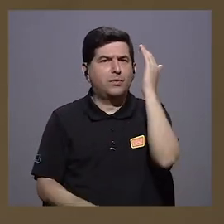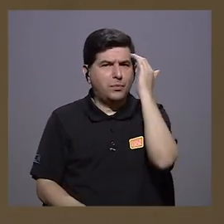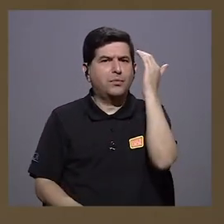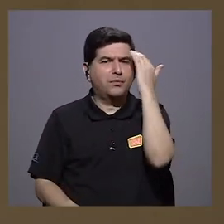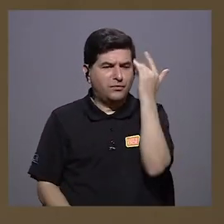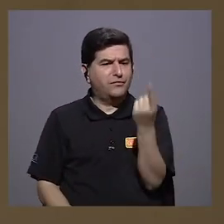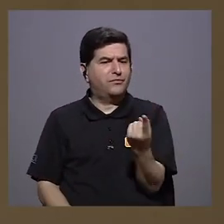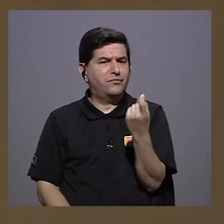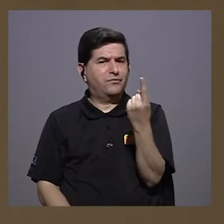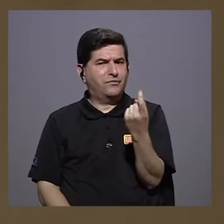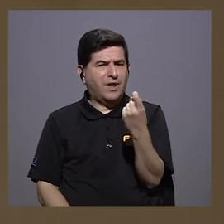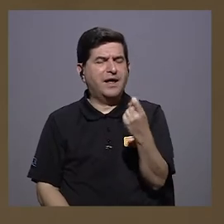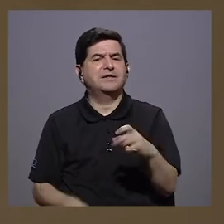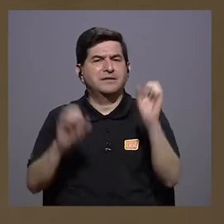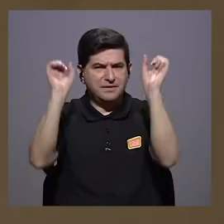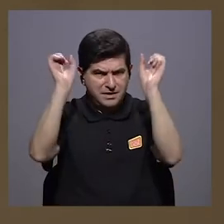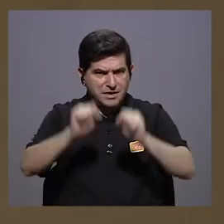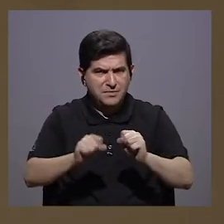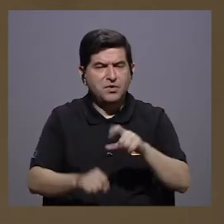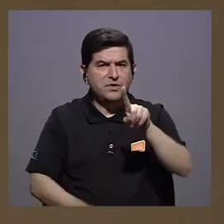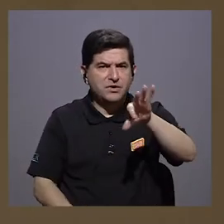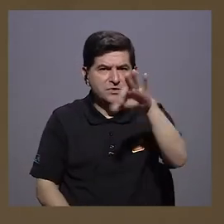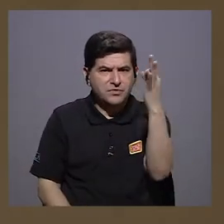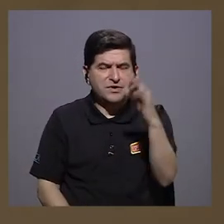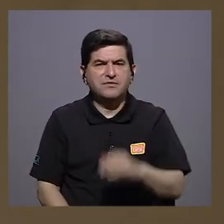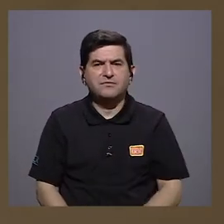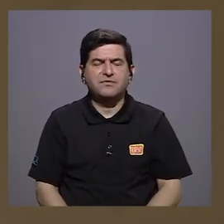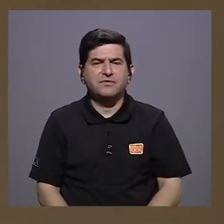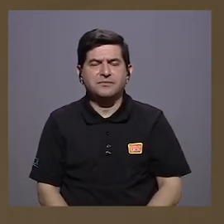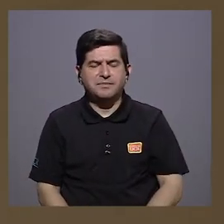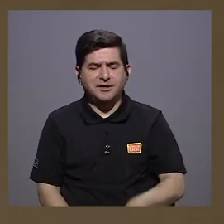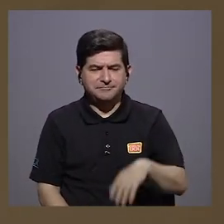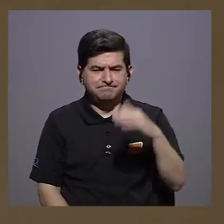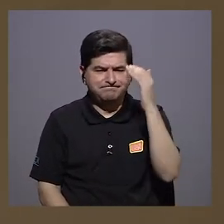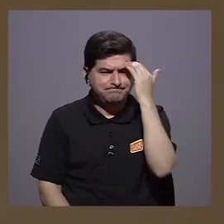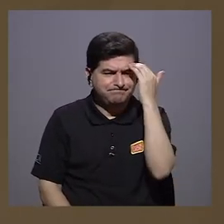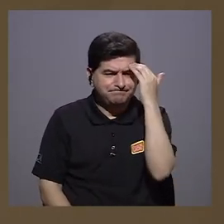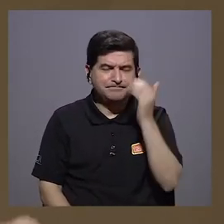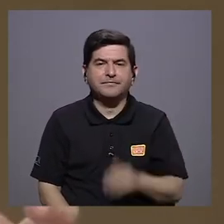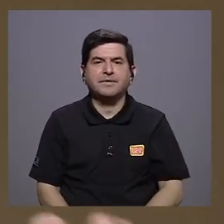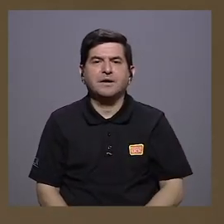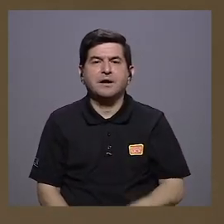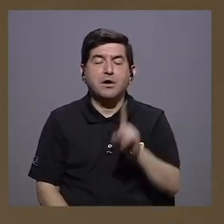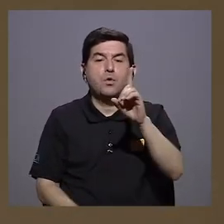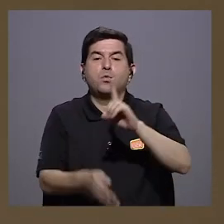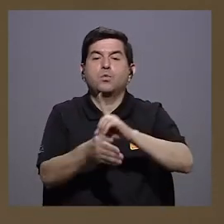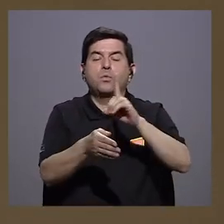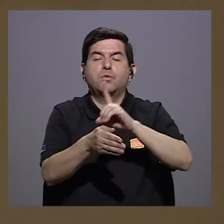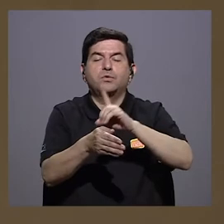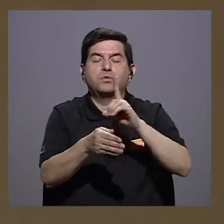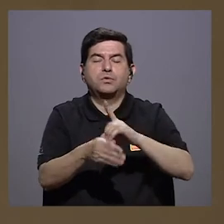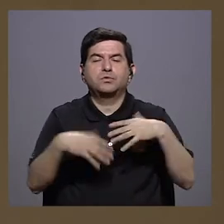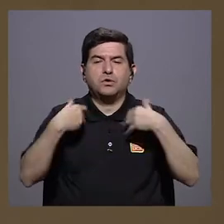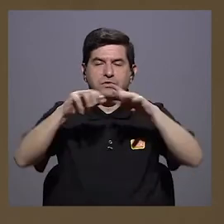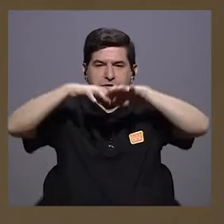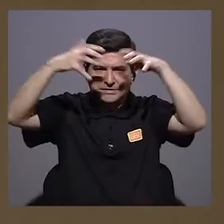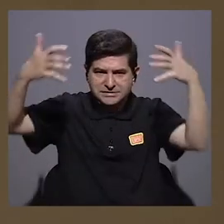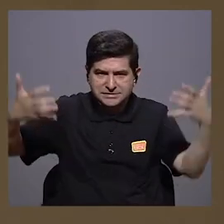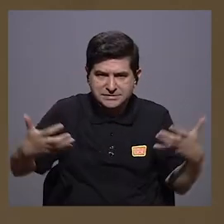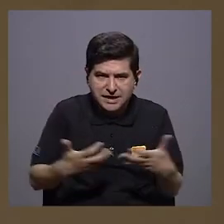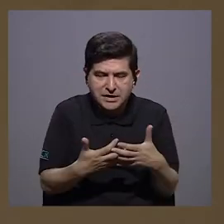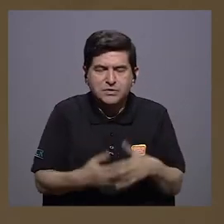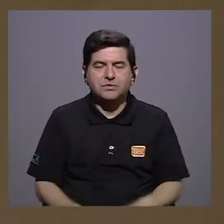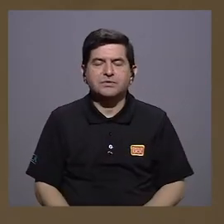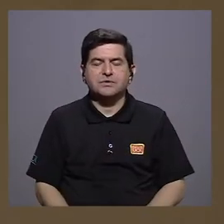camino nos queda todavía por, de algún modo, reconocer. Tener un médico global de sanidad